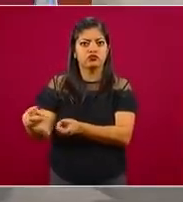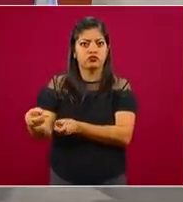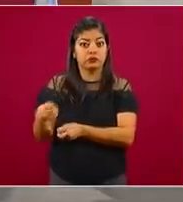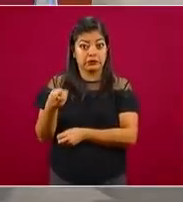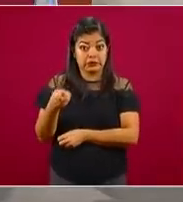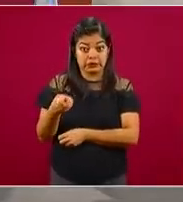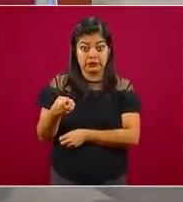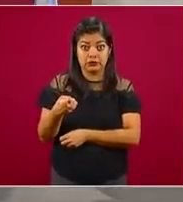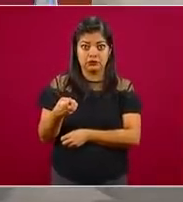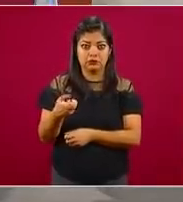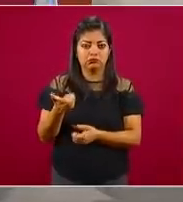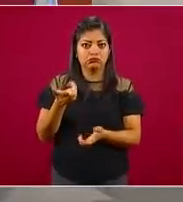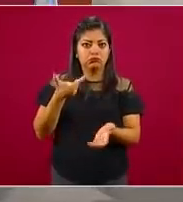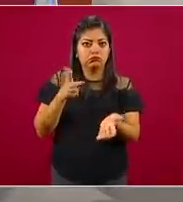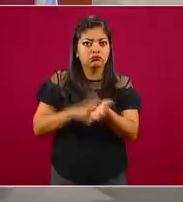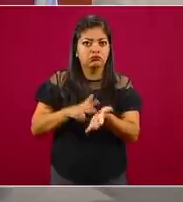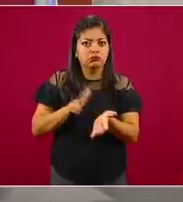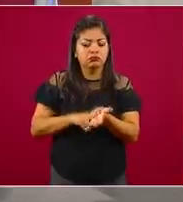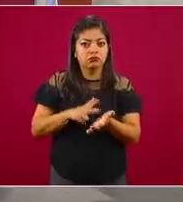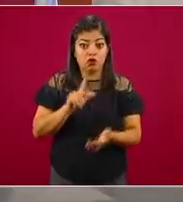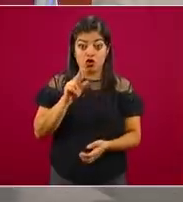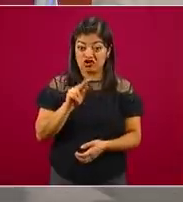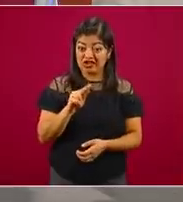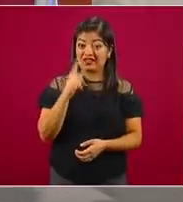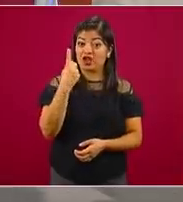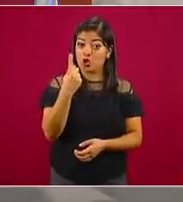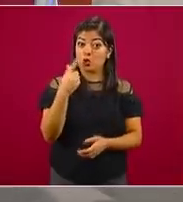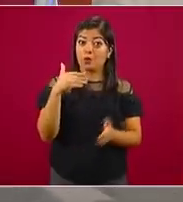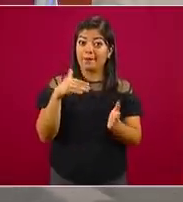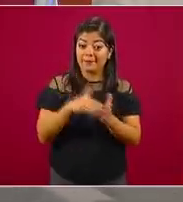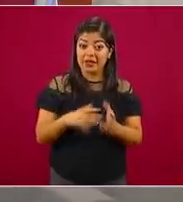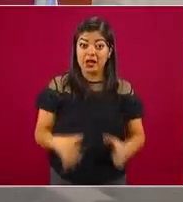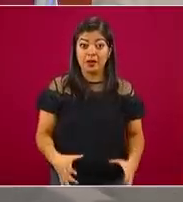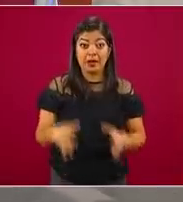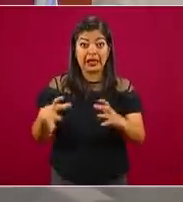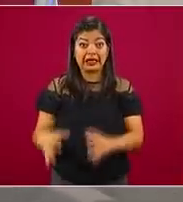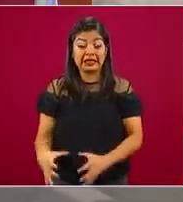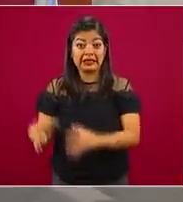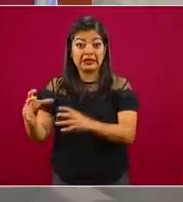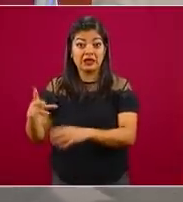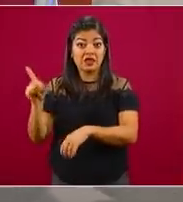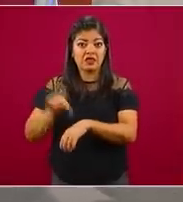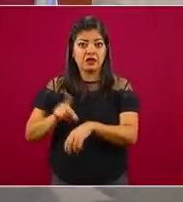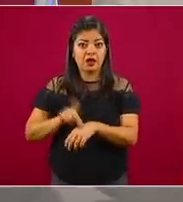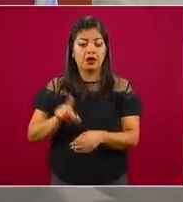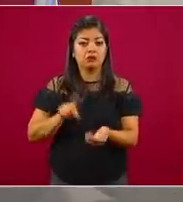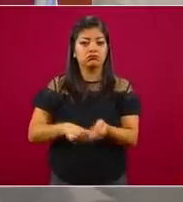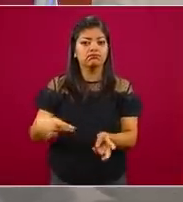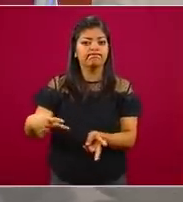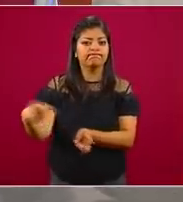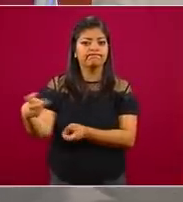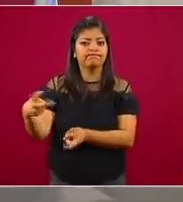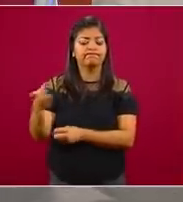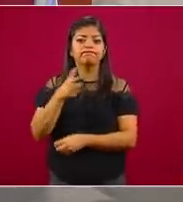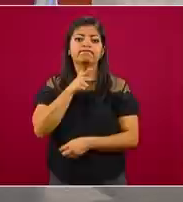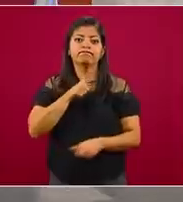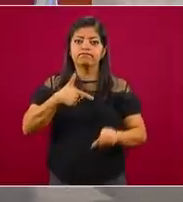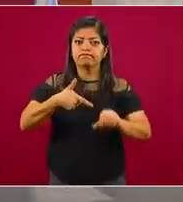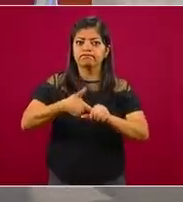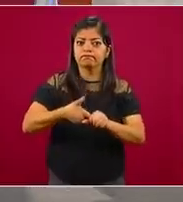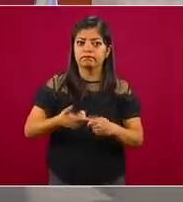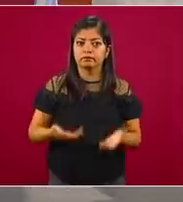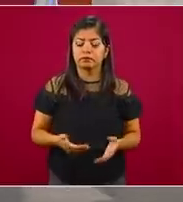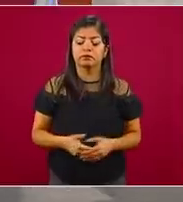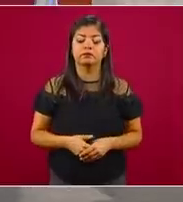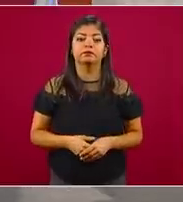administrar y 81 mil barriles diarios que se robaban de combustible. Adelante, por favor.